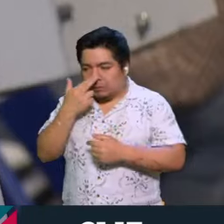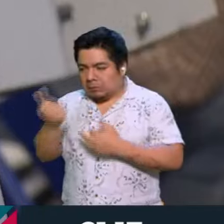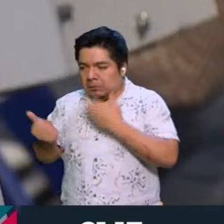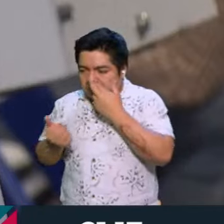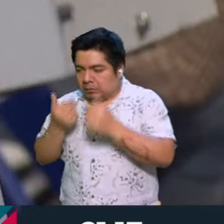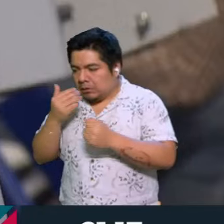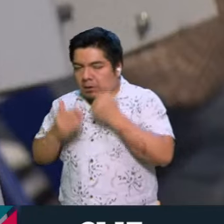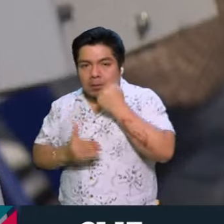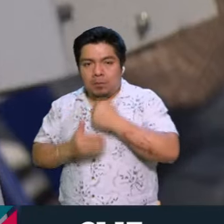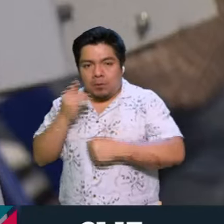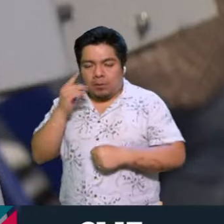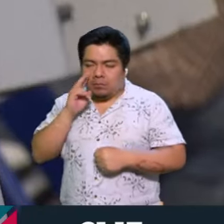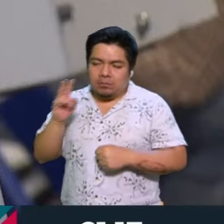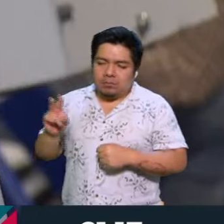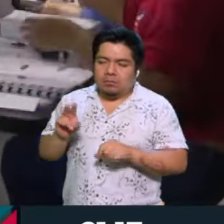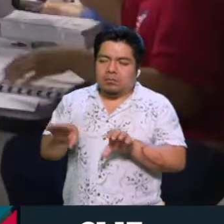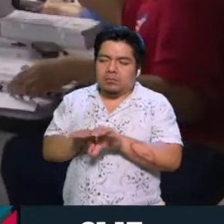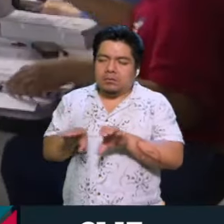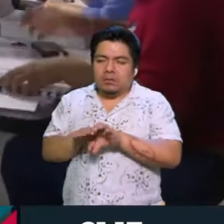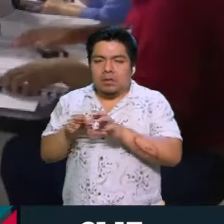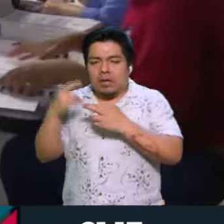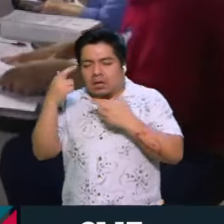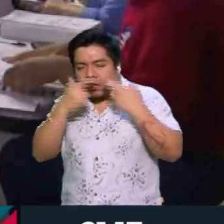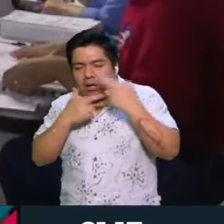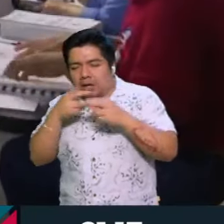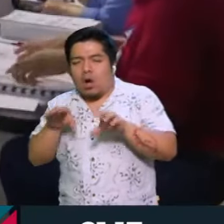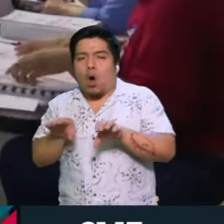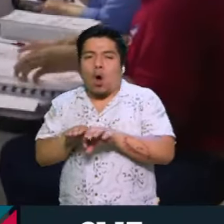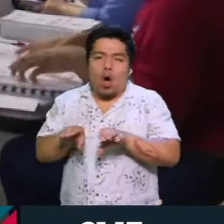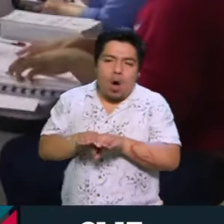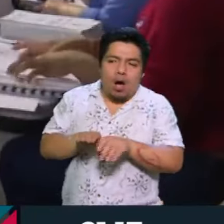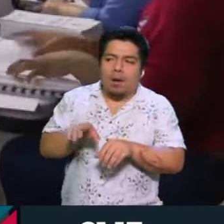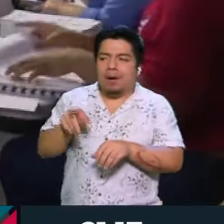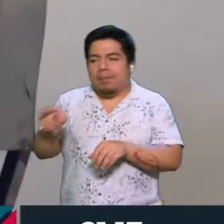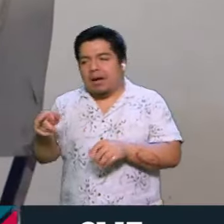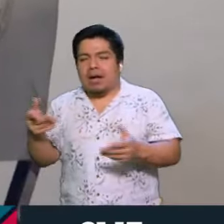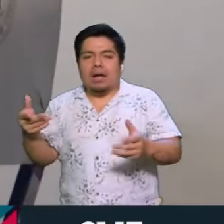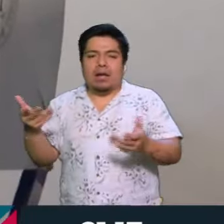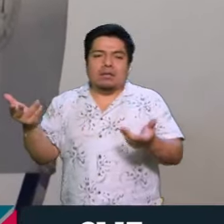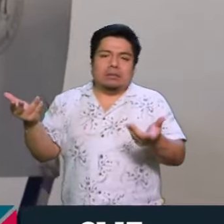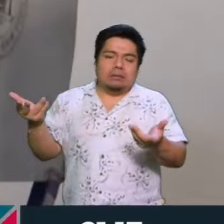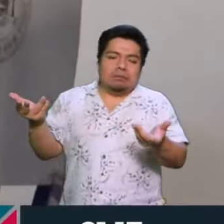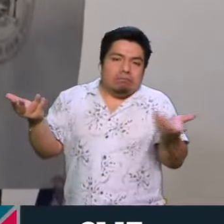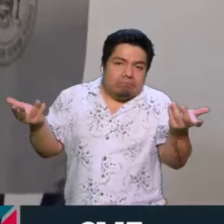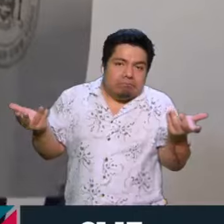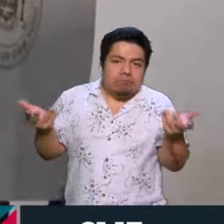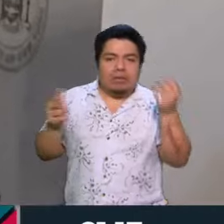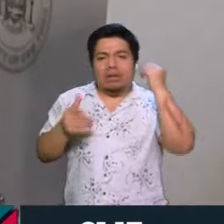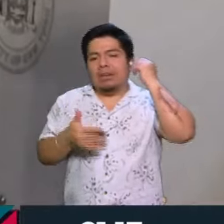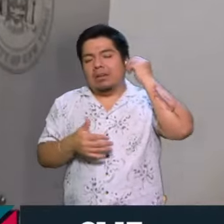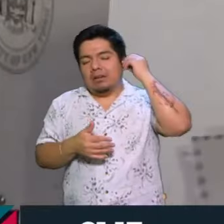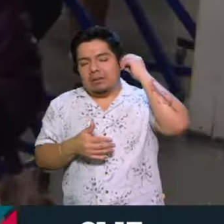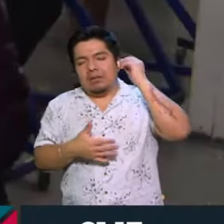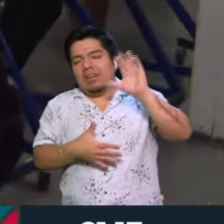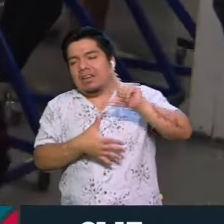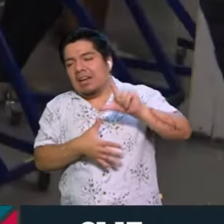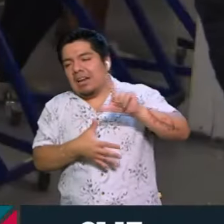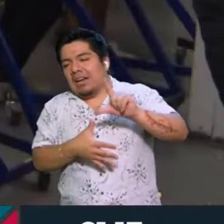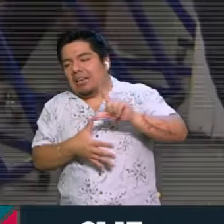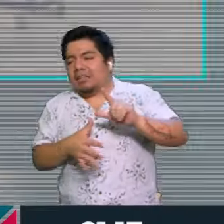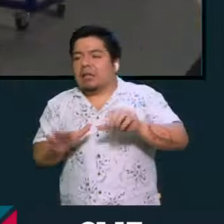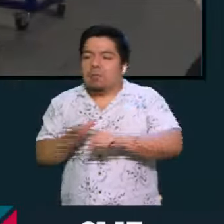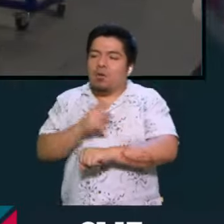personas... Porque sí he visto mucho esta parte del análisis de cómo puede alguien votar los latinos, varias de las,